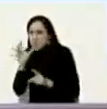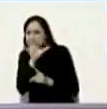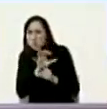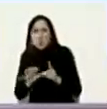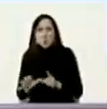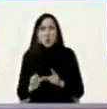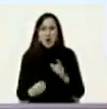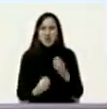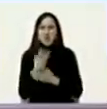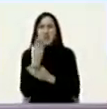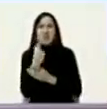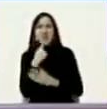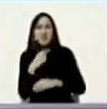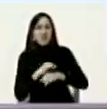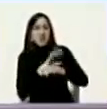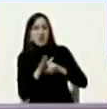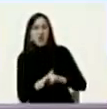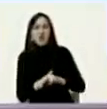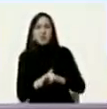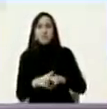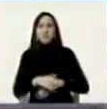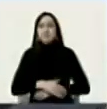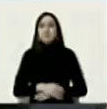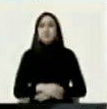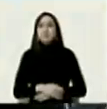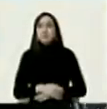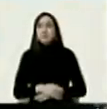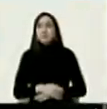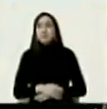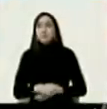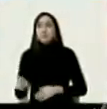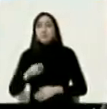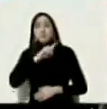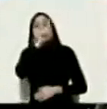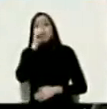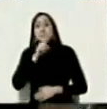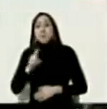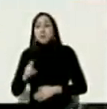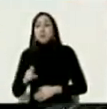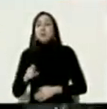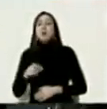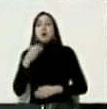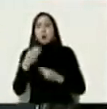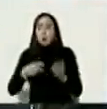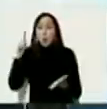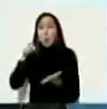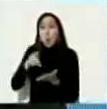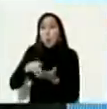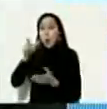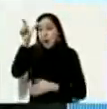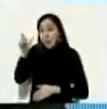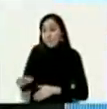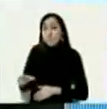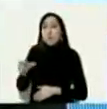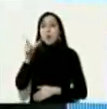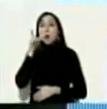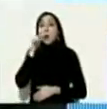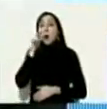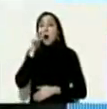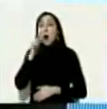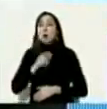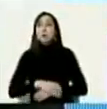del coronavirus la siguiente pregunta en el formato presencial la realiza por la agencia Reuters